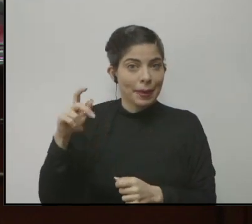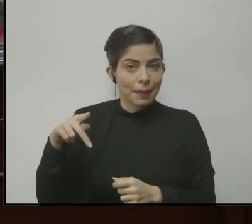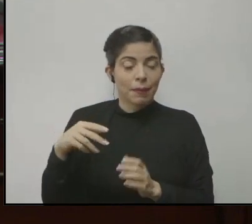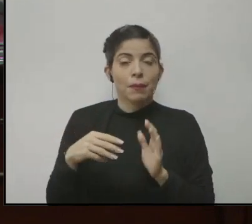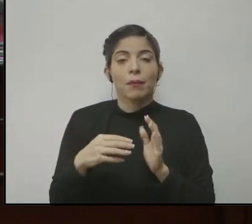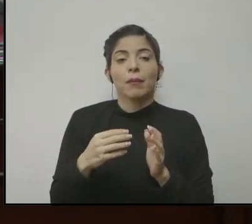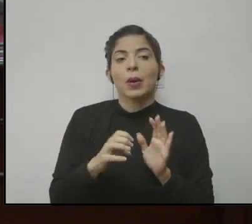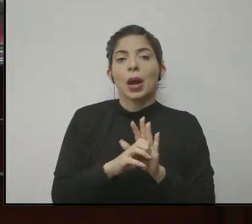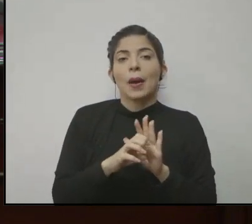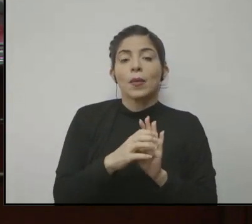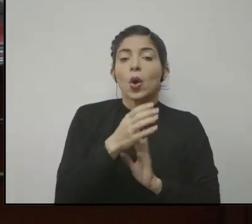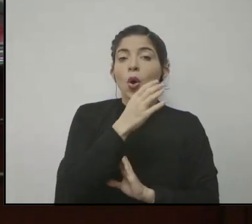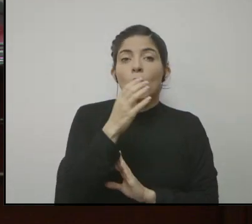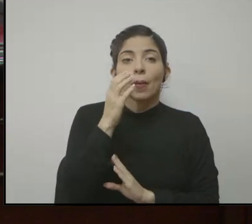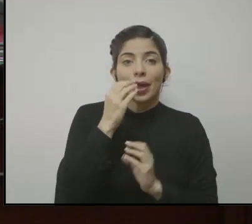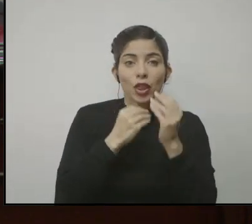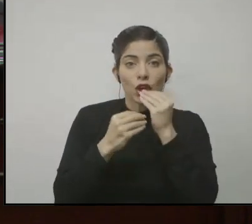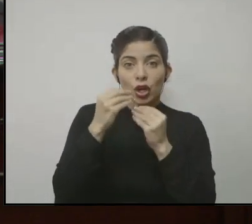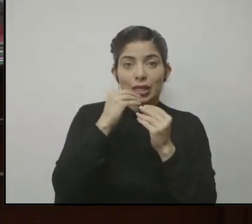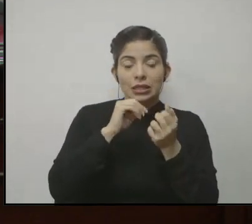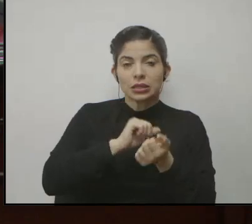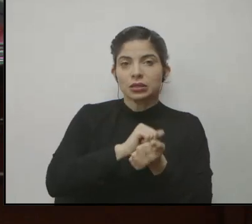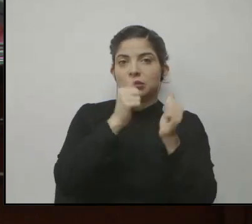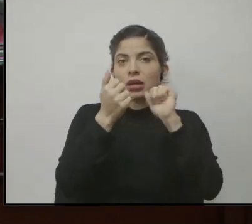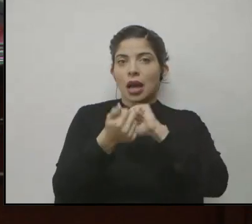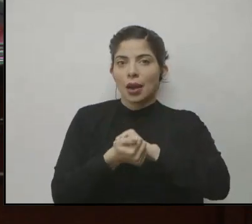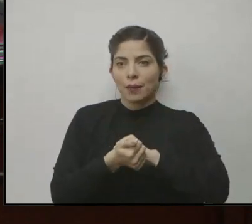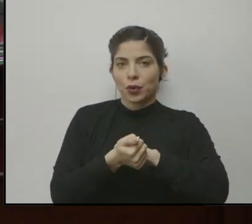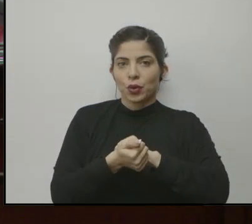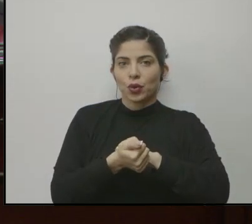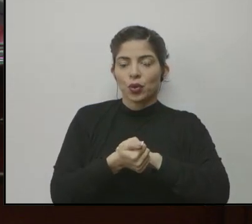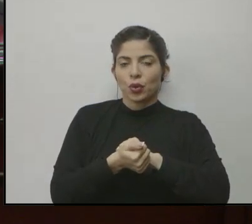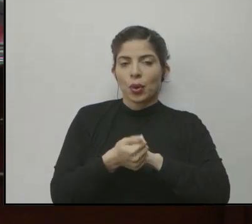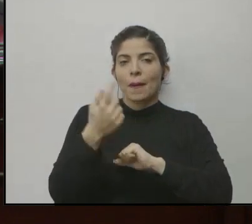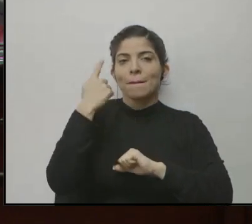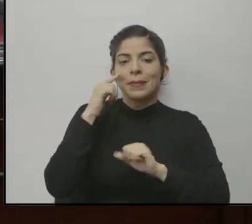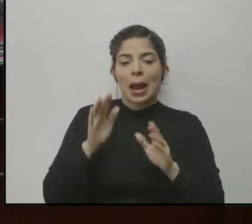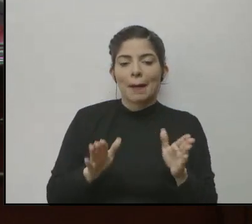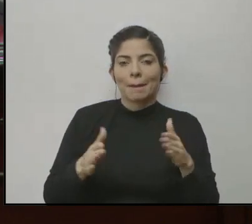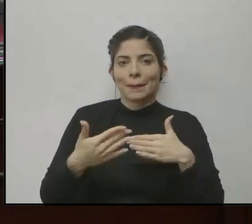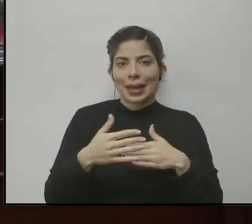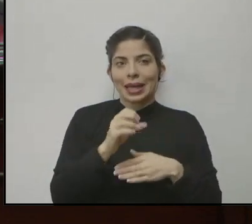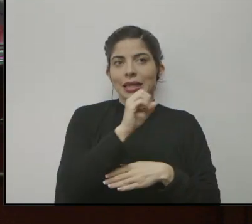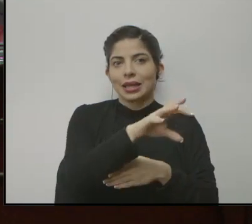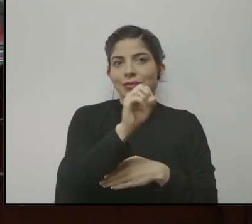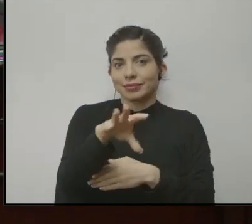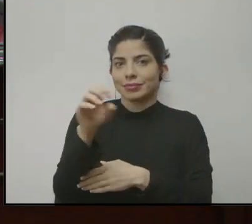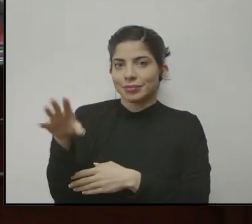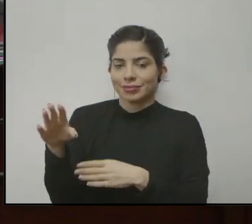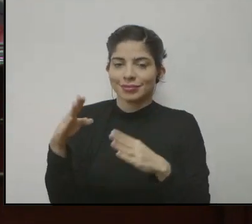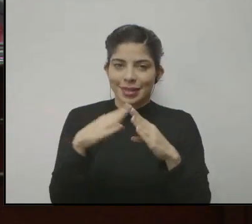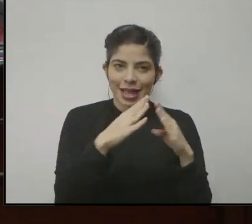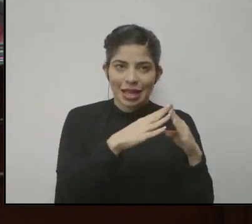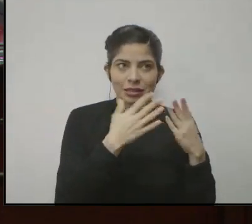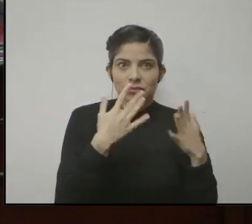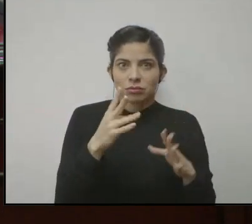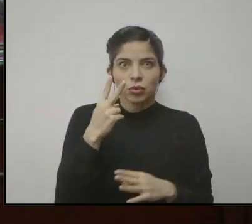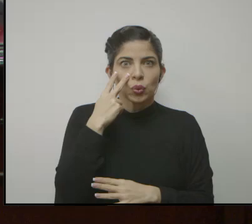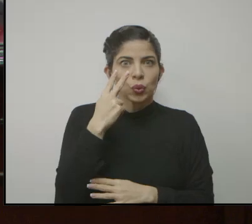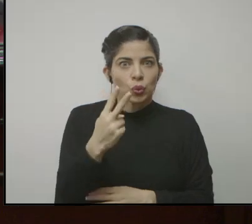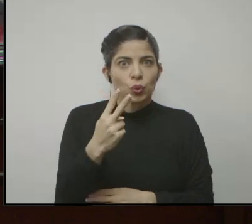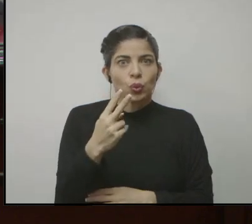comedores se convirtieron más bien en... se reformularon para hacer paquetes y llevarlos a los hogares a los niños. Hemos visto